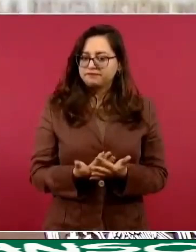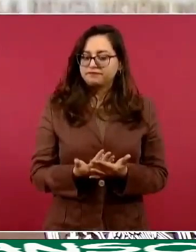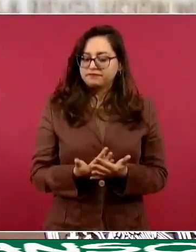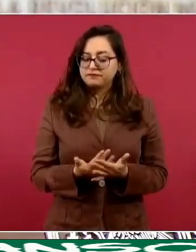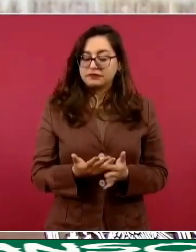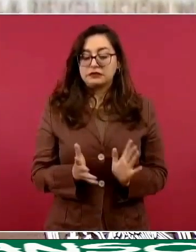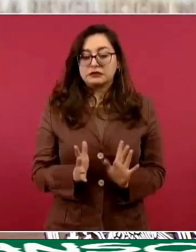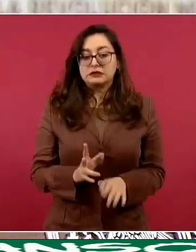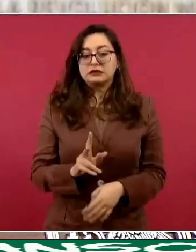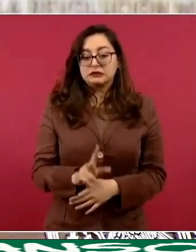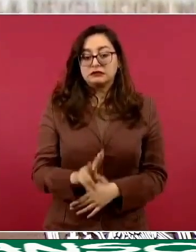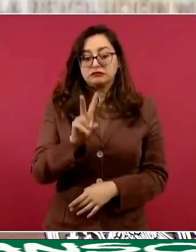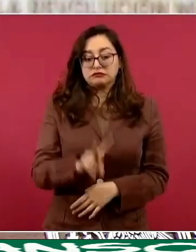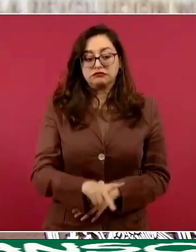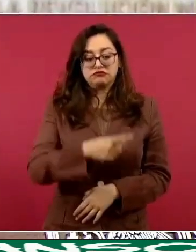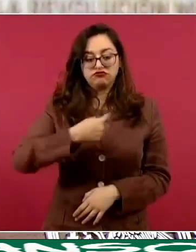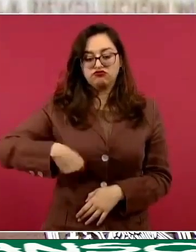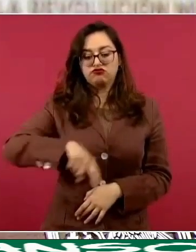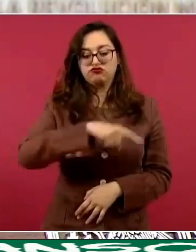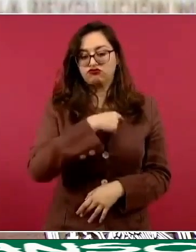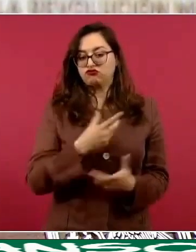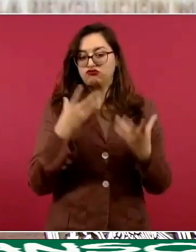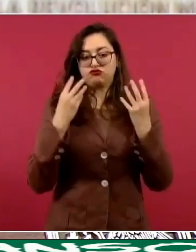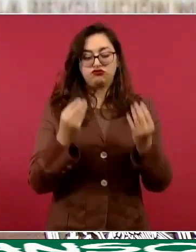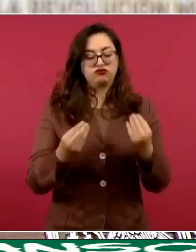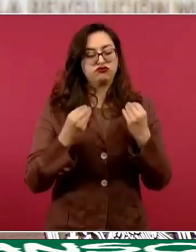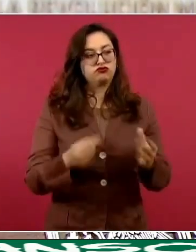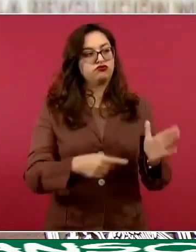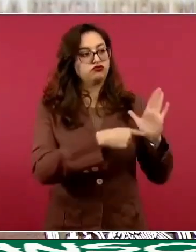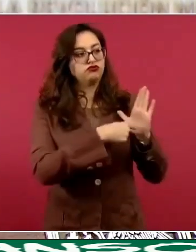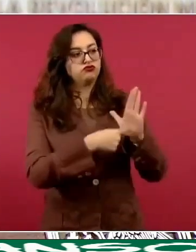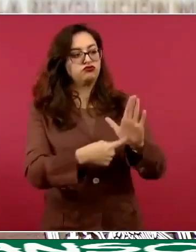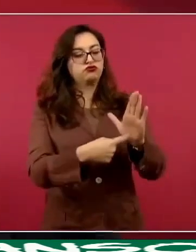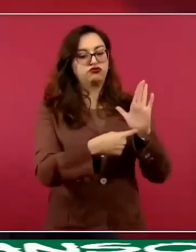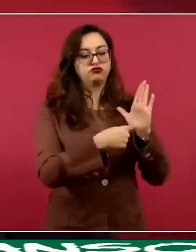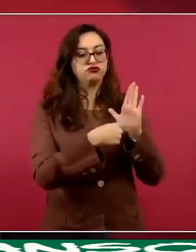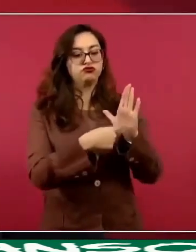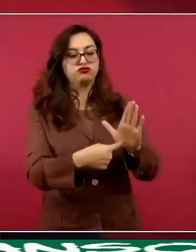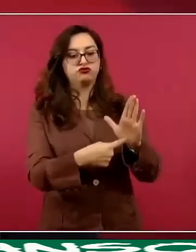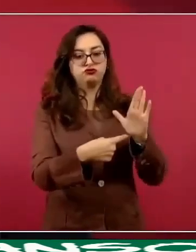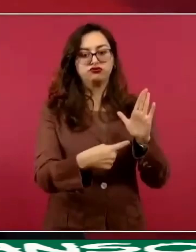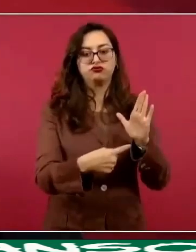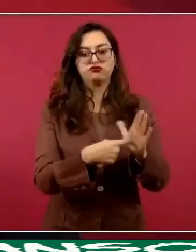inmediatamente en de la vieja, con se leabile